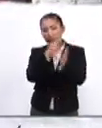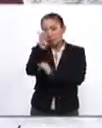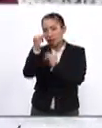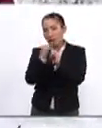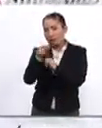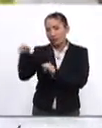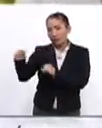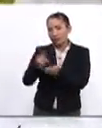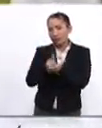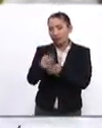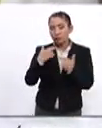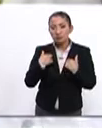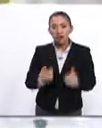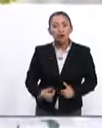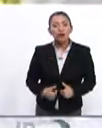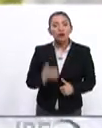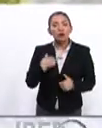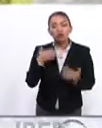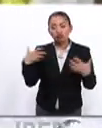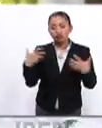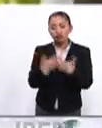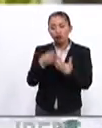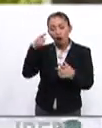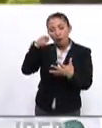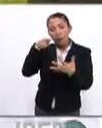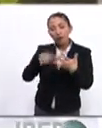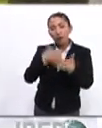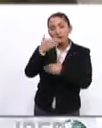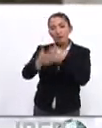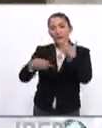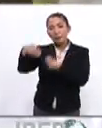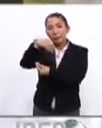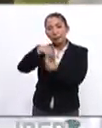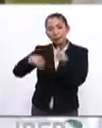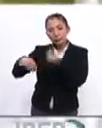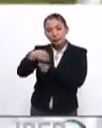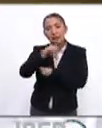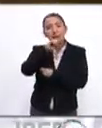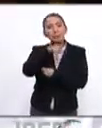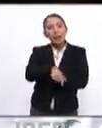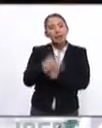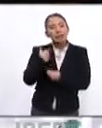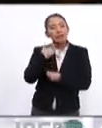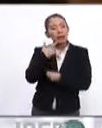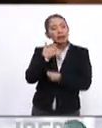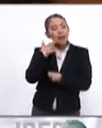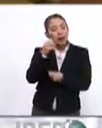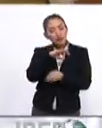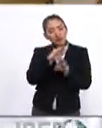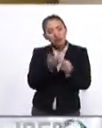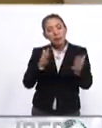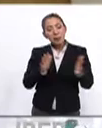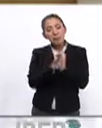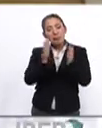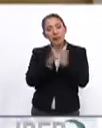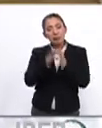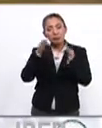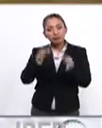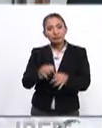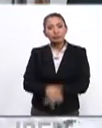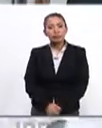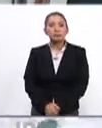internacionales de derechos humanos alinearse con los objetivos de desarrollo sostenible así como procurar mecanismos de participación